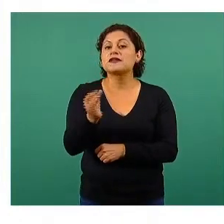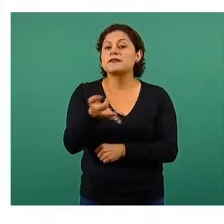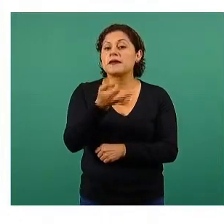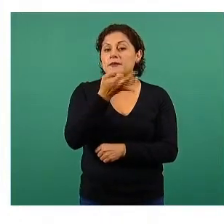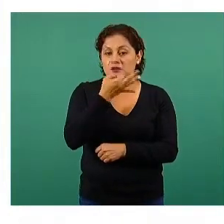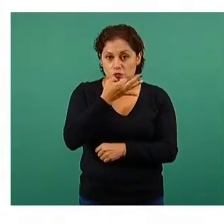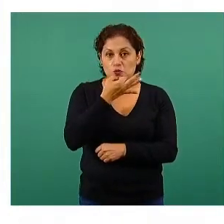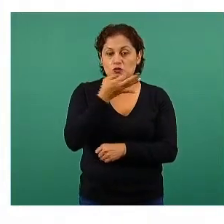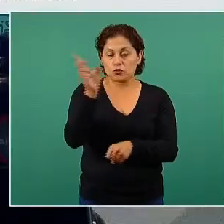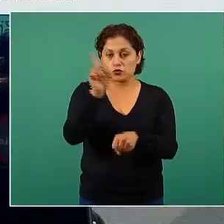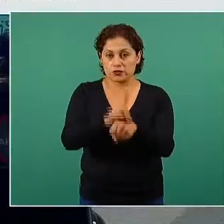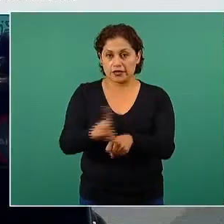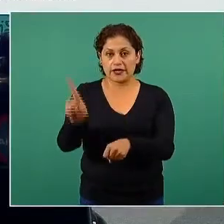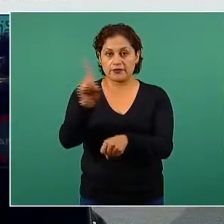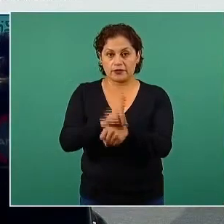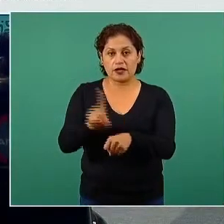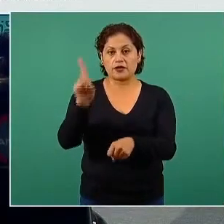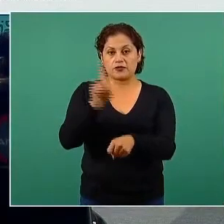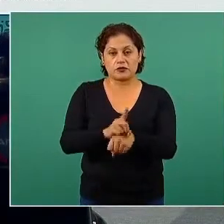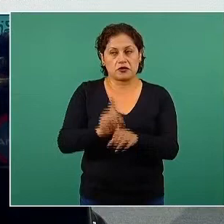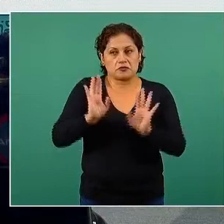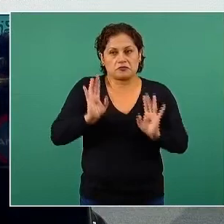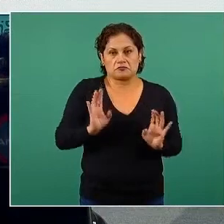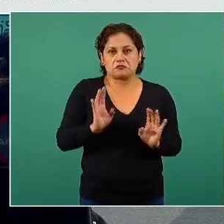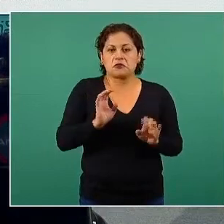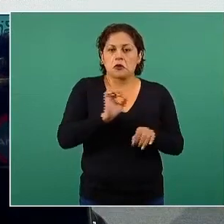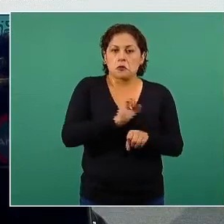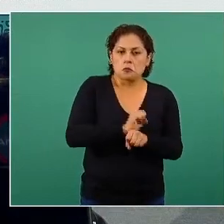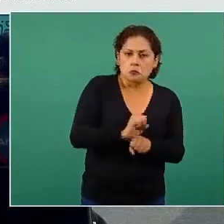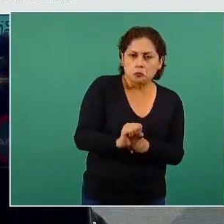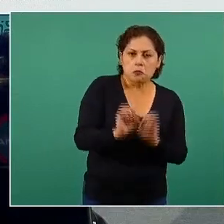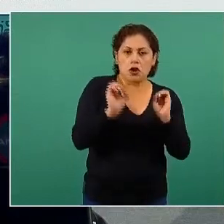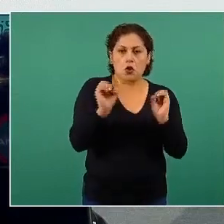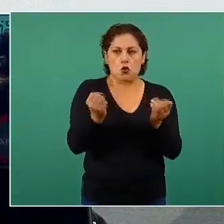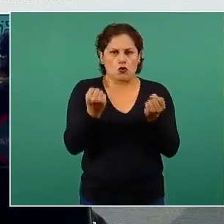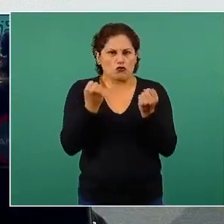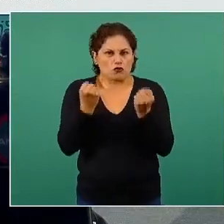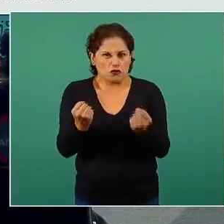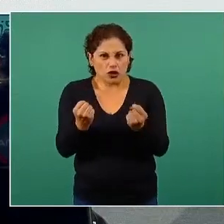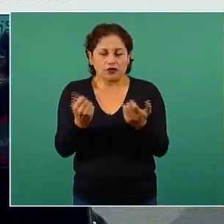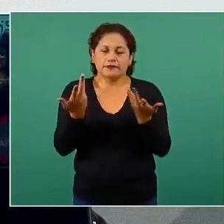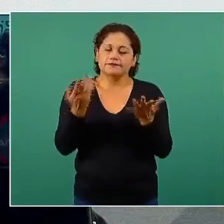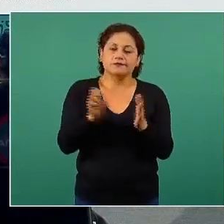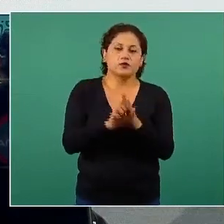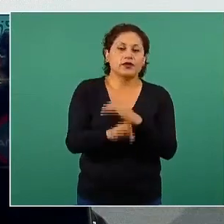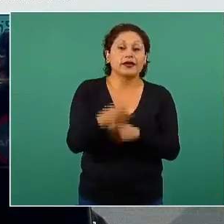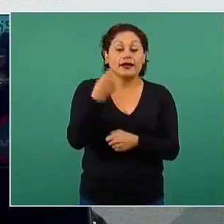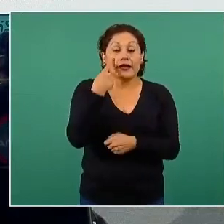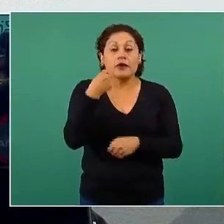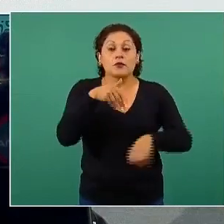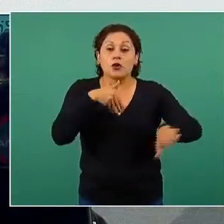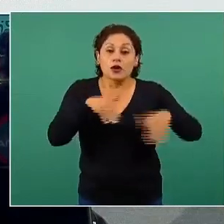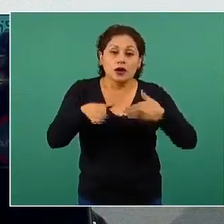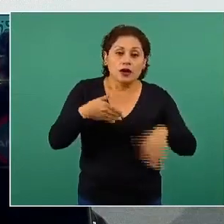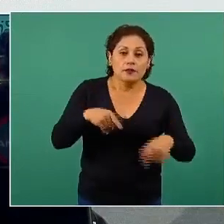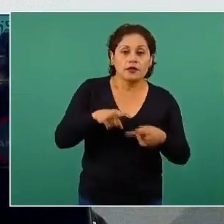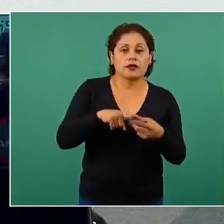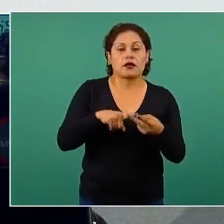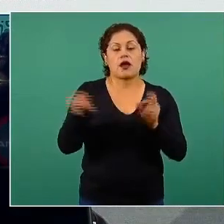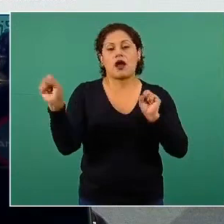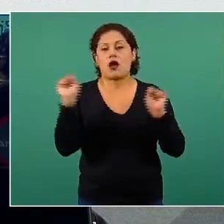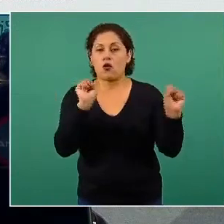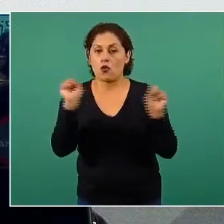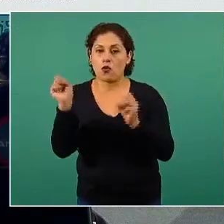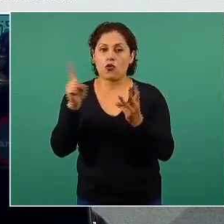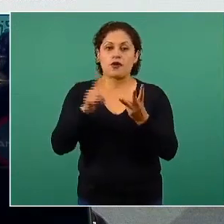actividad física, de cualquier intensidad. Eso quiere decir desde caminar, correr, brincar, jugar.